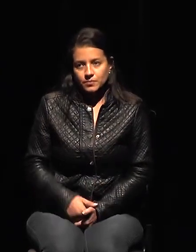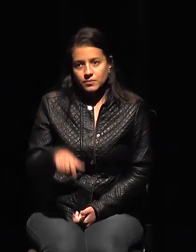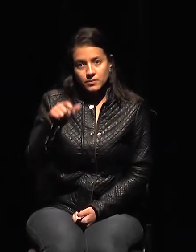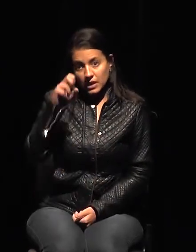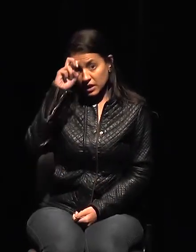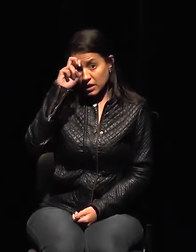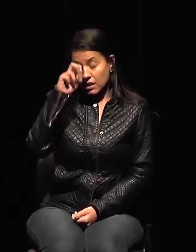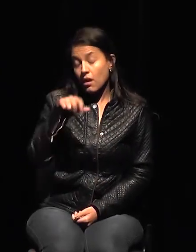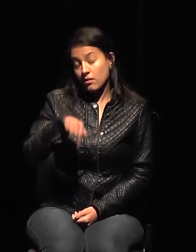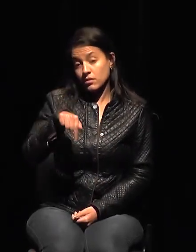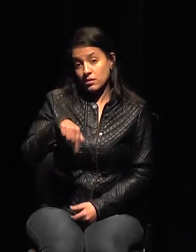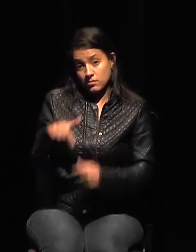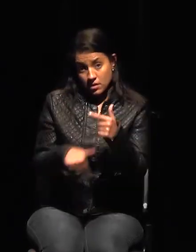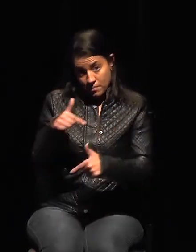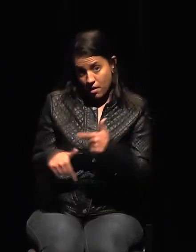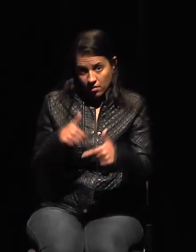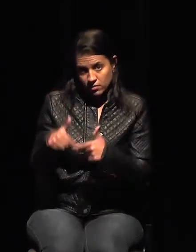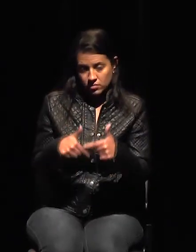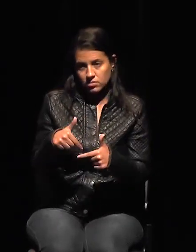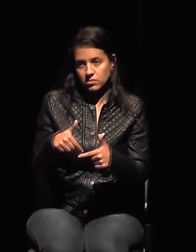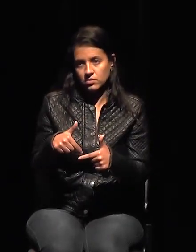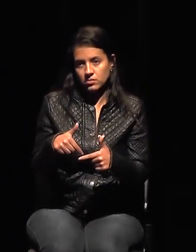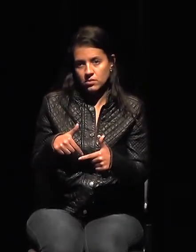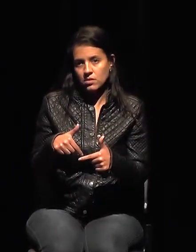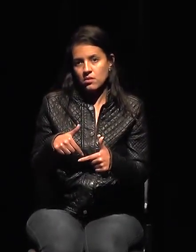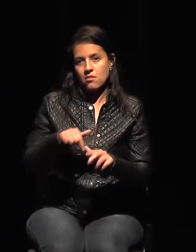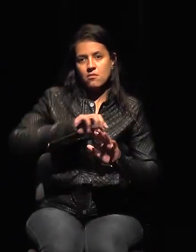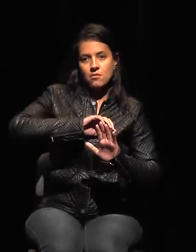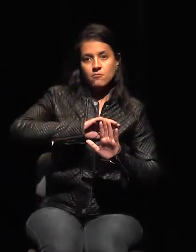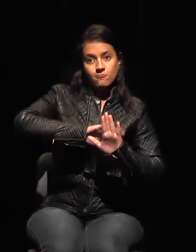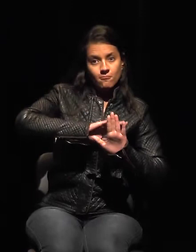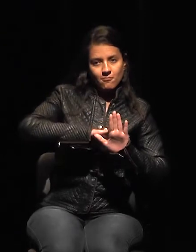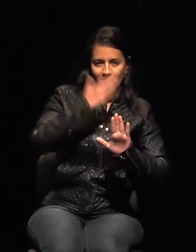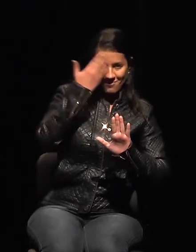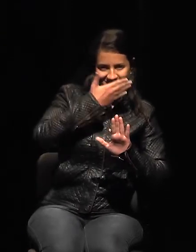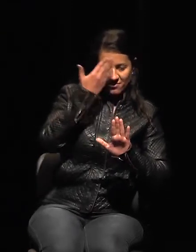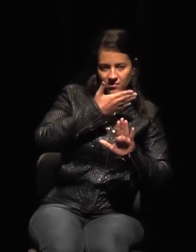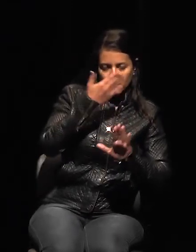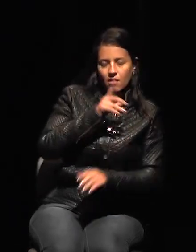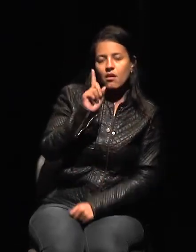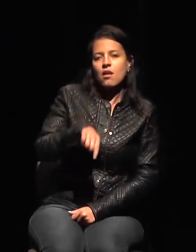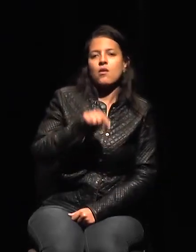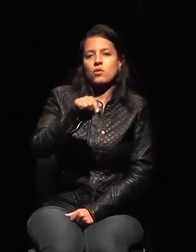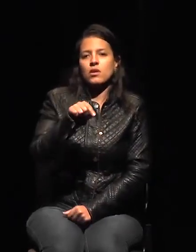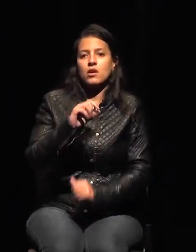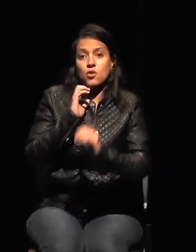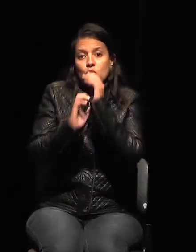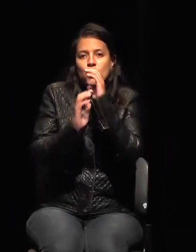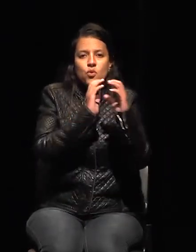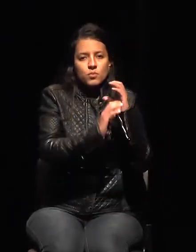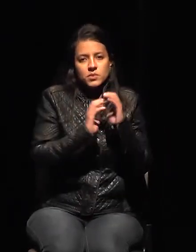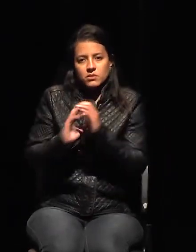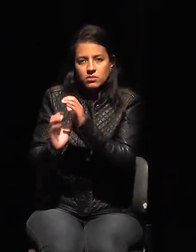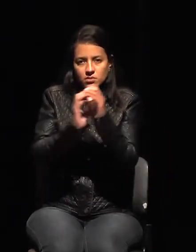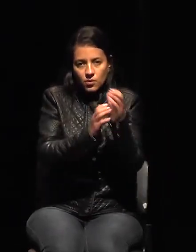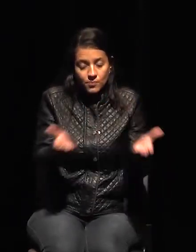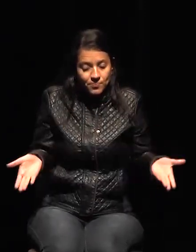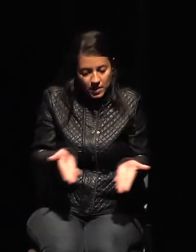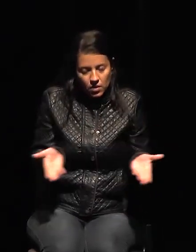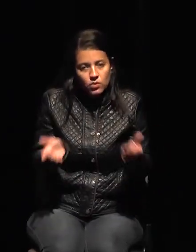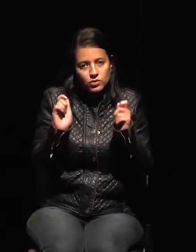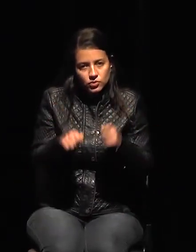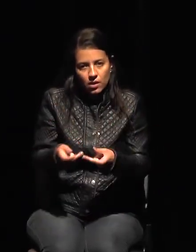ahí va hablando de las bambalinas, tiene mucho que ver con la comunicación. Y hoy lo que vemos, si estamos en un avión o un